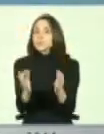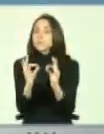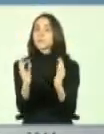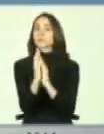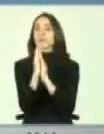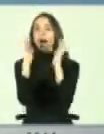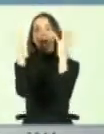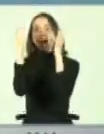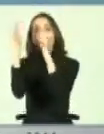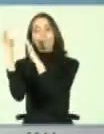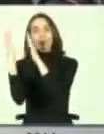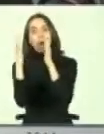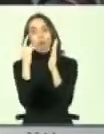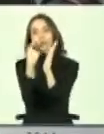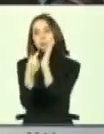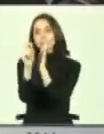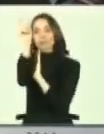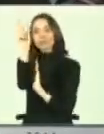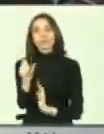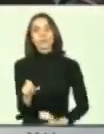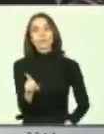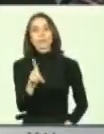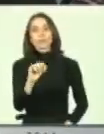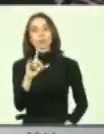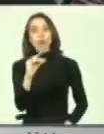aplauso, reconocimiento a Soledad.